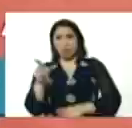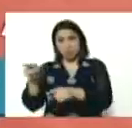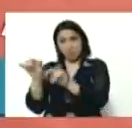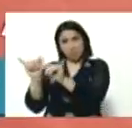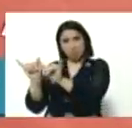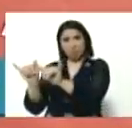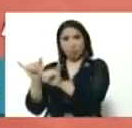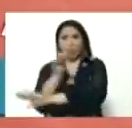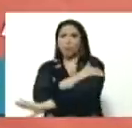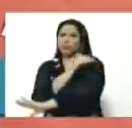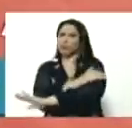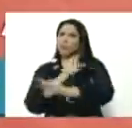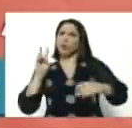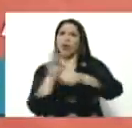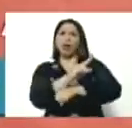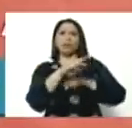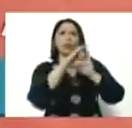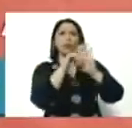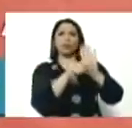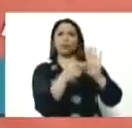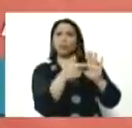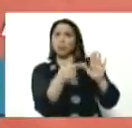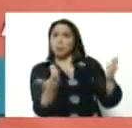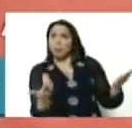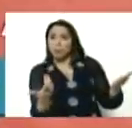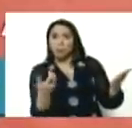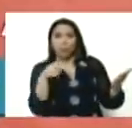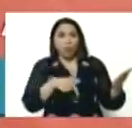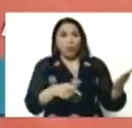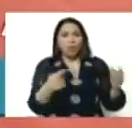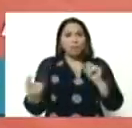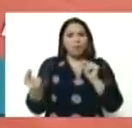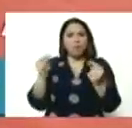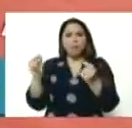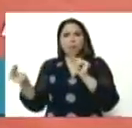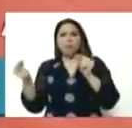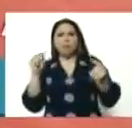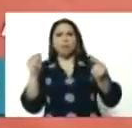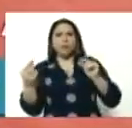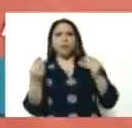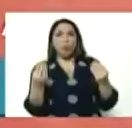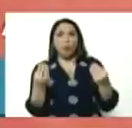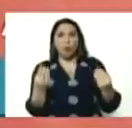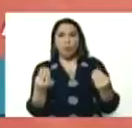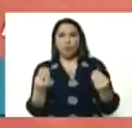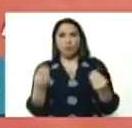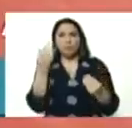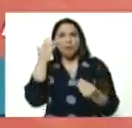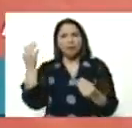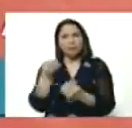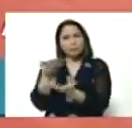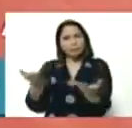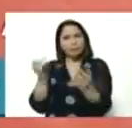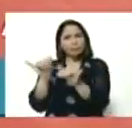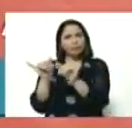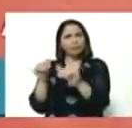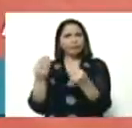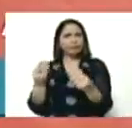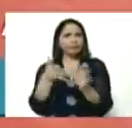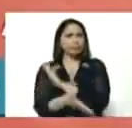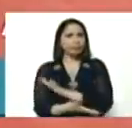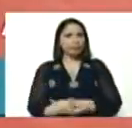violando esta constitución. Hoy ellos se debaten, imagínense ustedes, los que